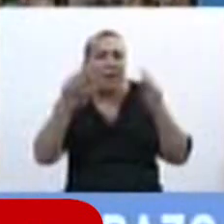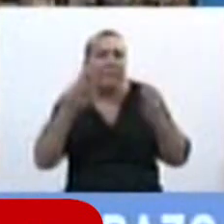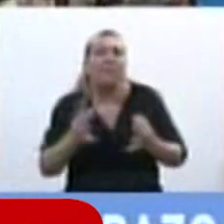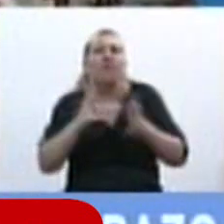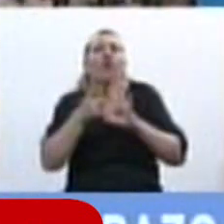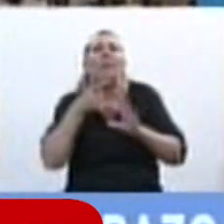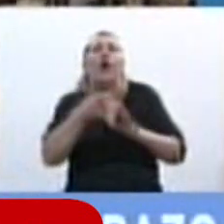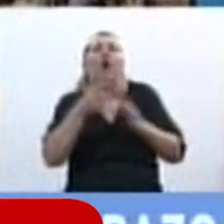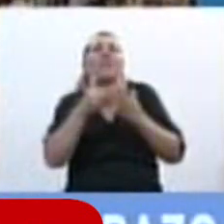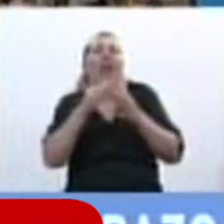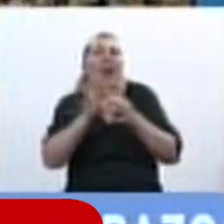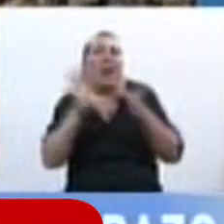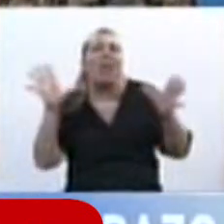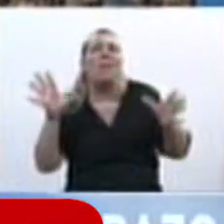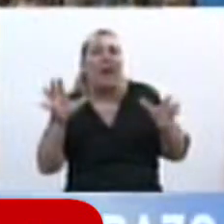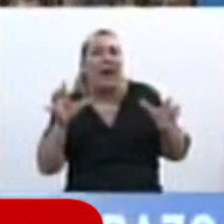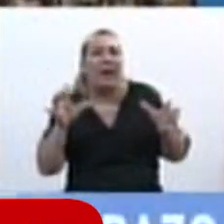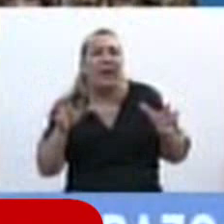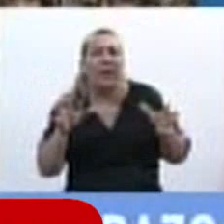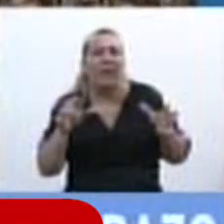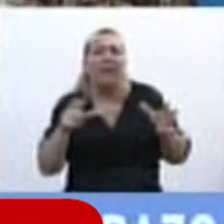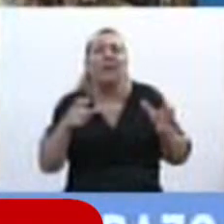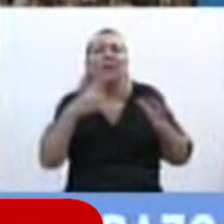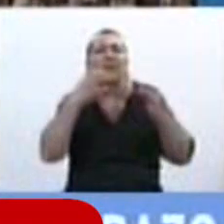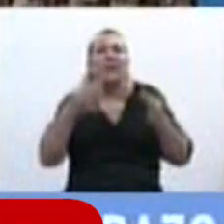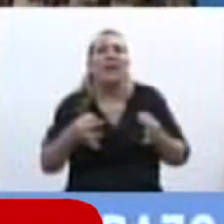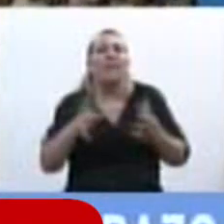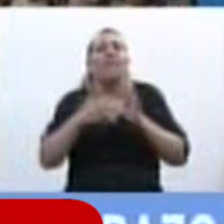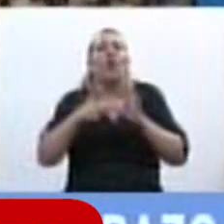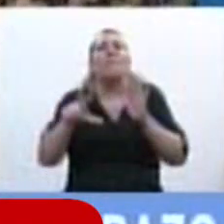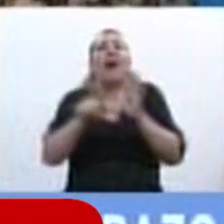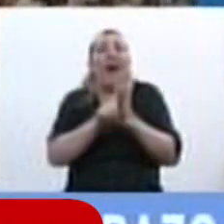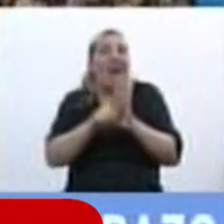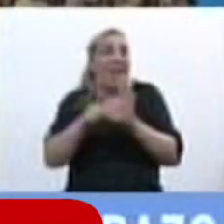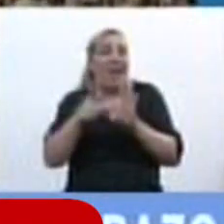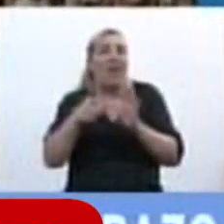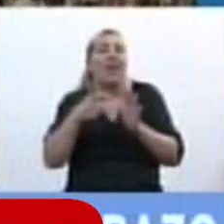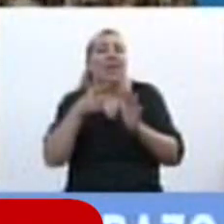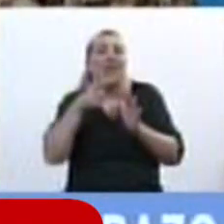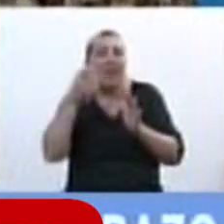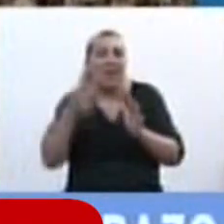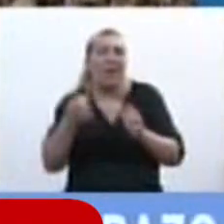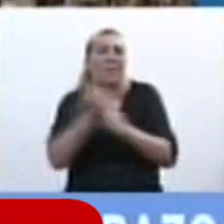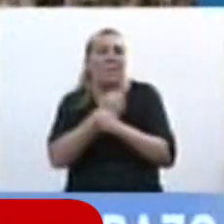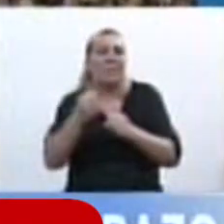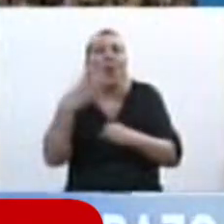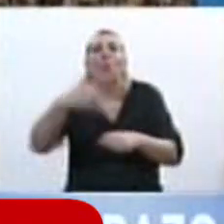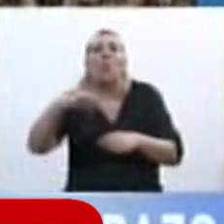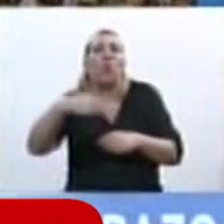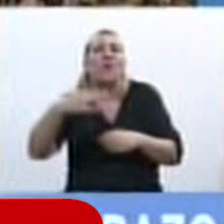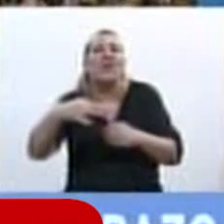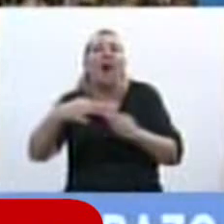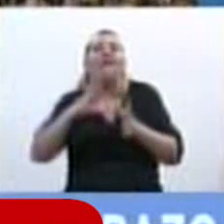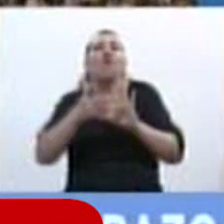antiliberal de una penalización tal la norma que sanciona como delito la interrupción voluntaria del embarazo es la única